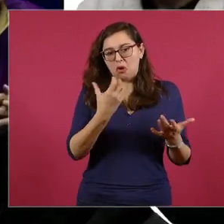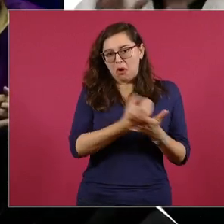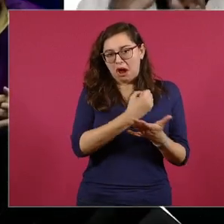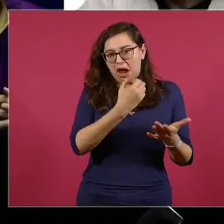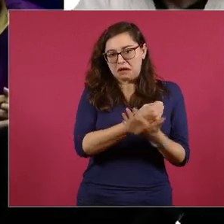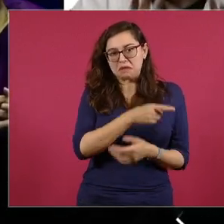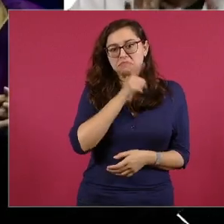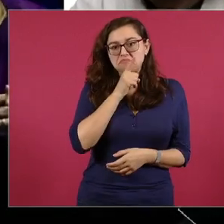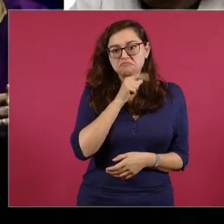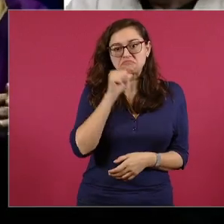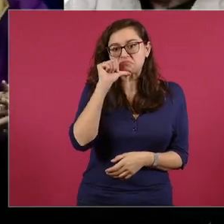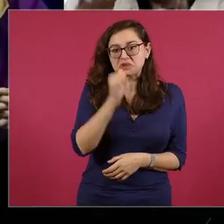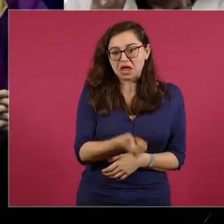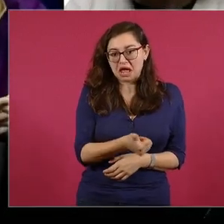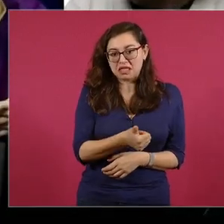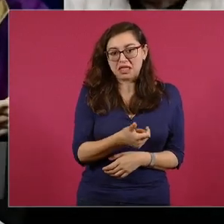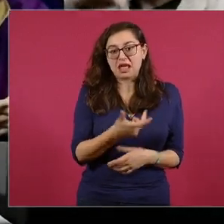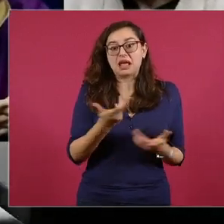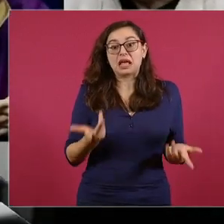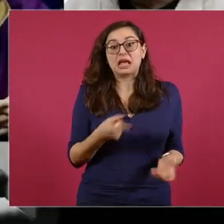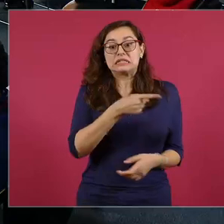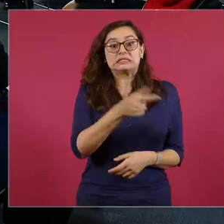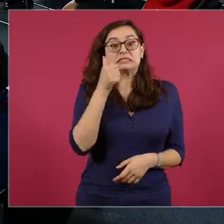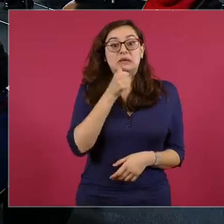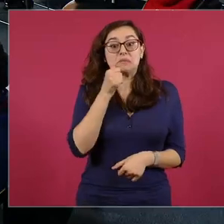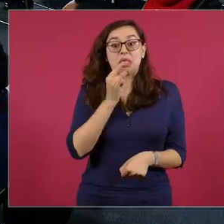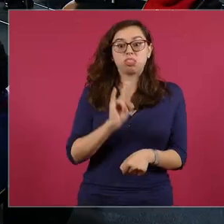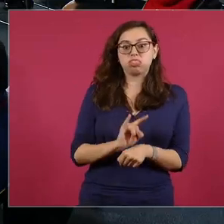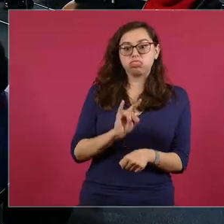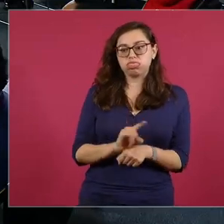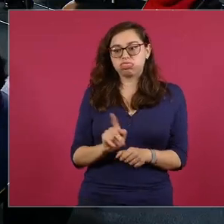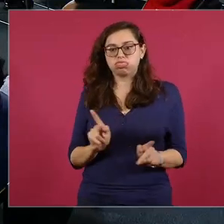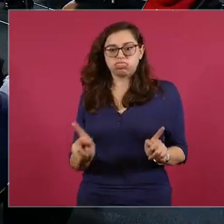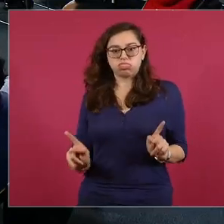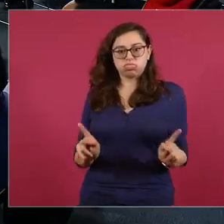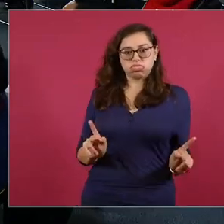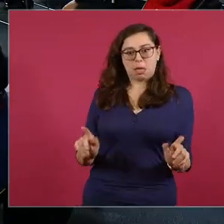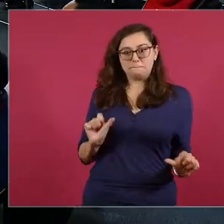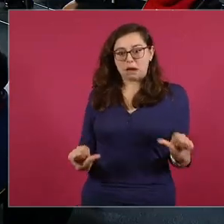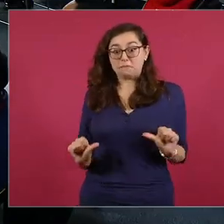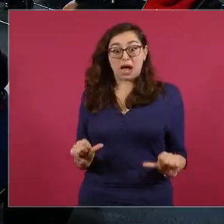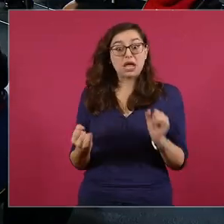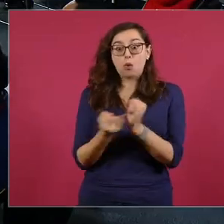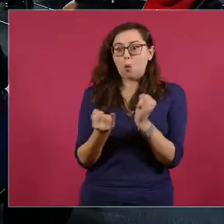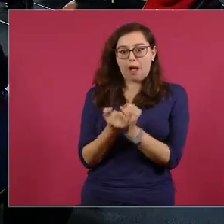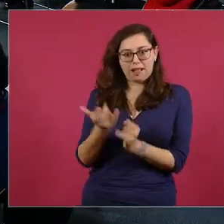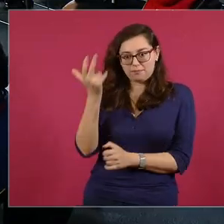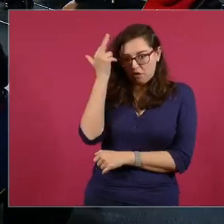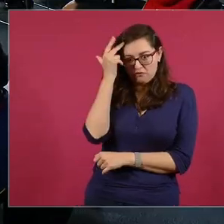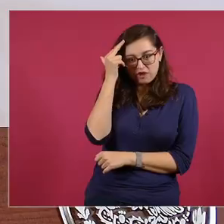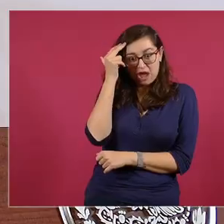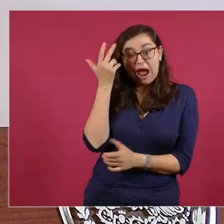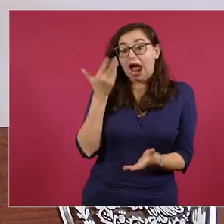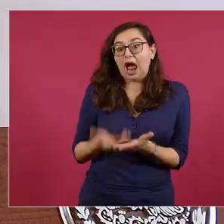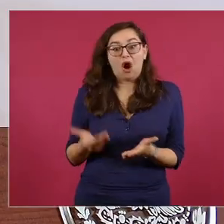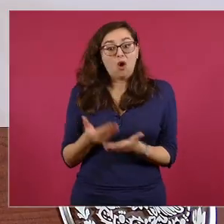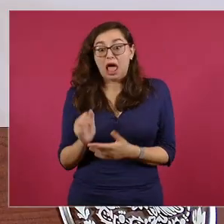y tenía siempre una reserva de pudor y de cuidado de las formas por cierto lo mismo que Porfirio Díaz estos no